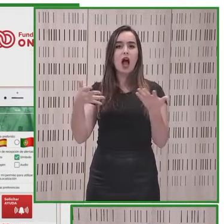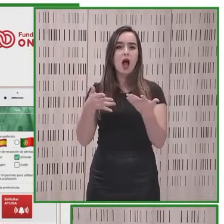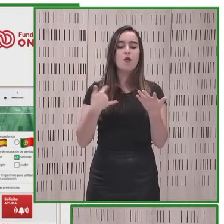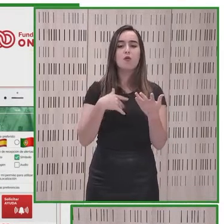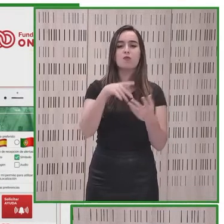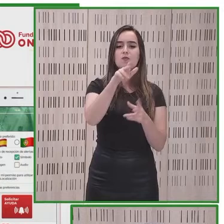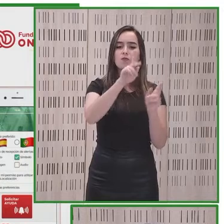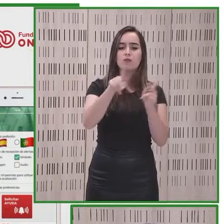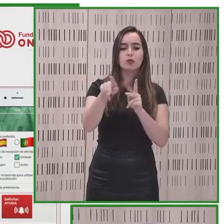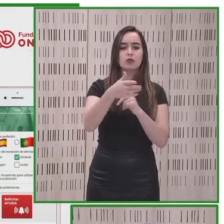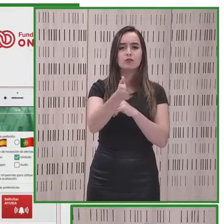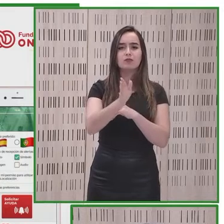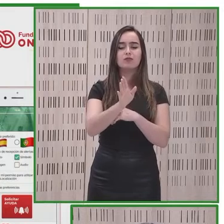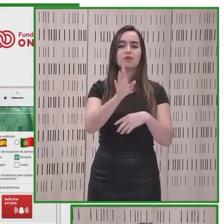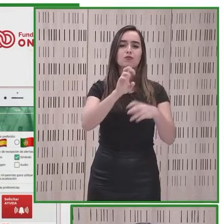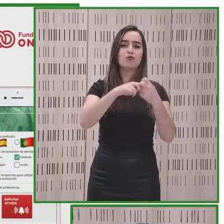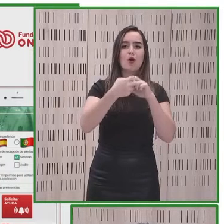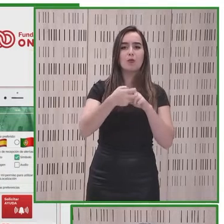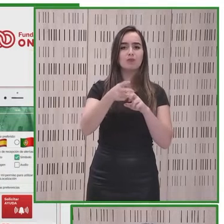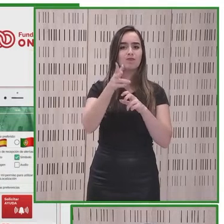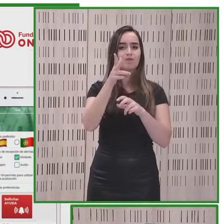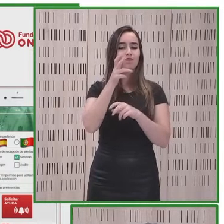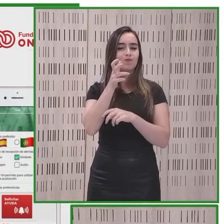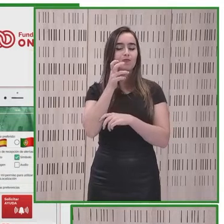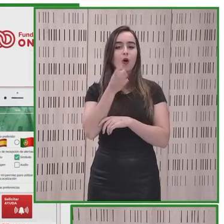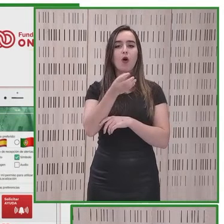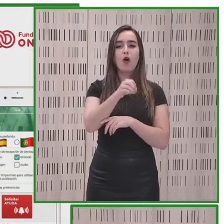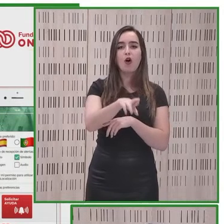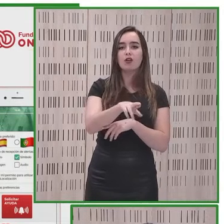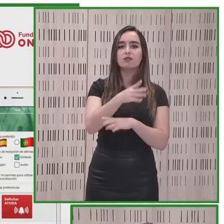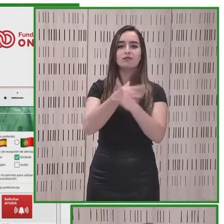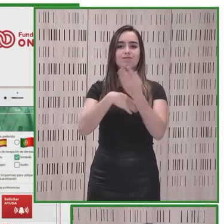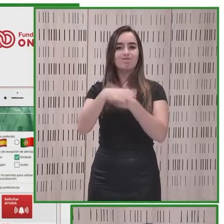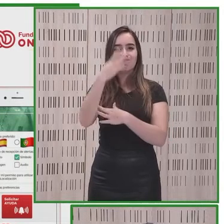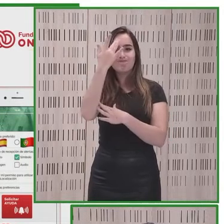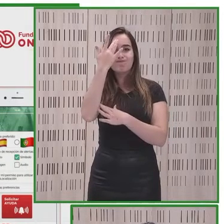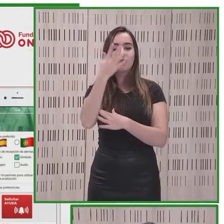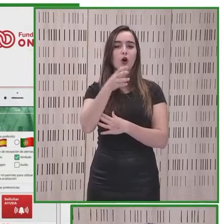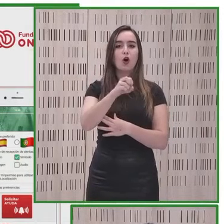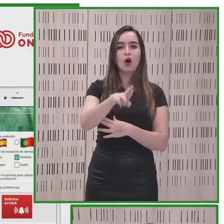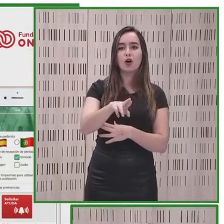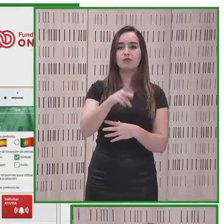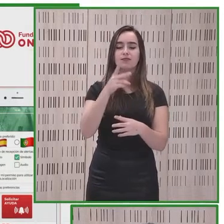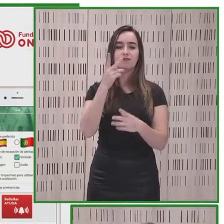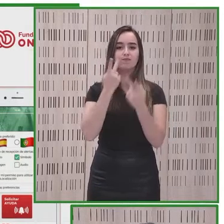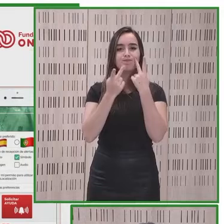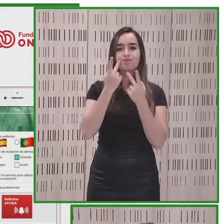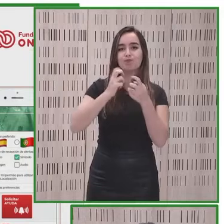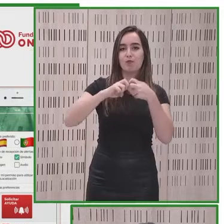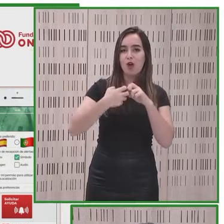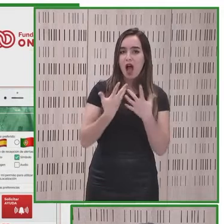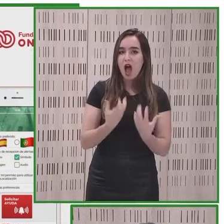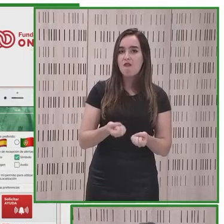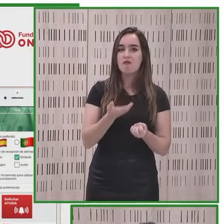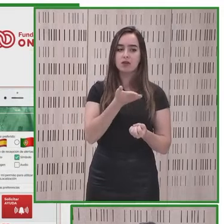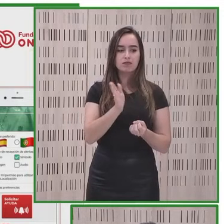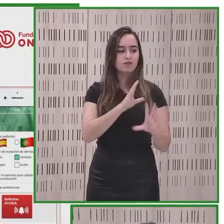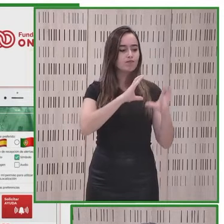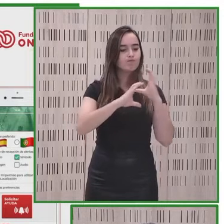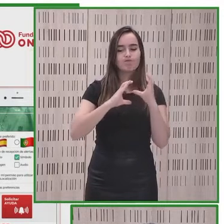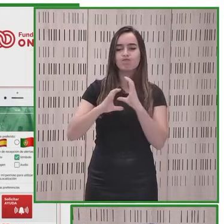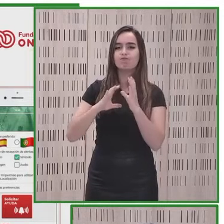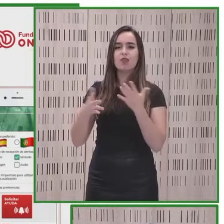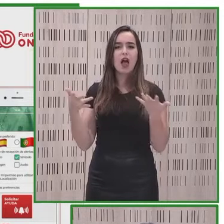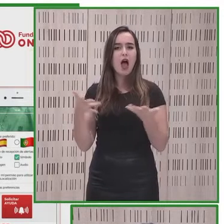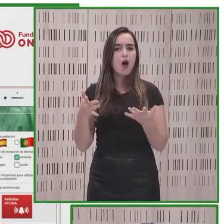todo con problemas auditivos con discapacidad intelectual problemas visuales cómo comunicarte con esa persona para